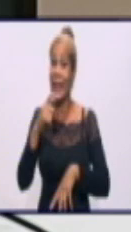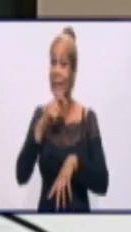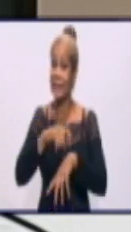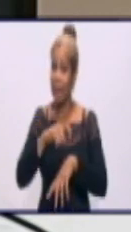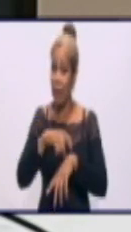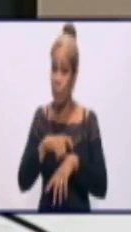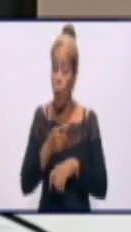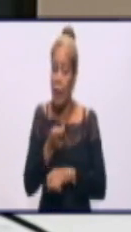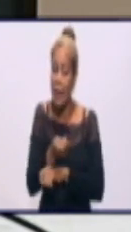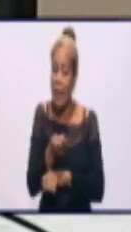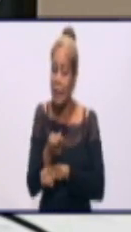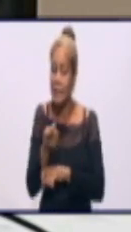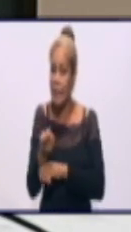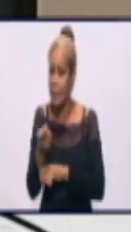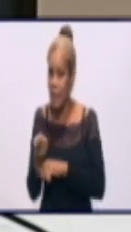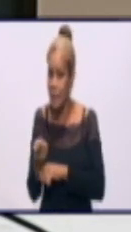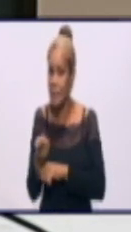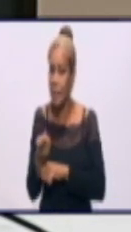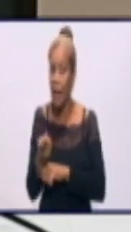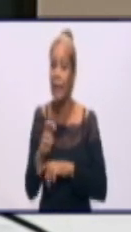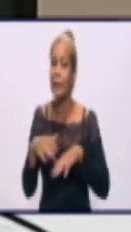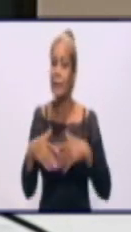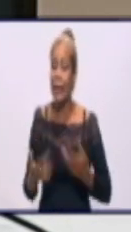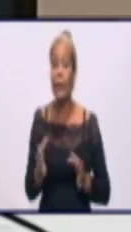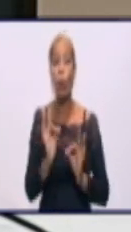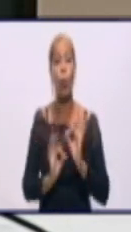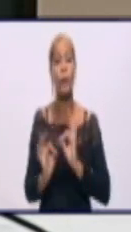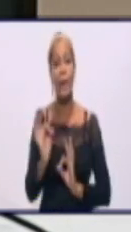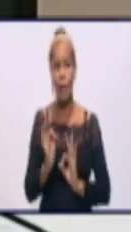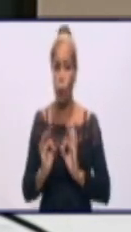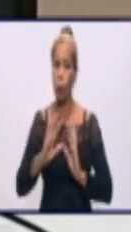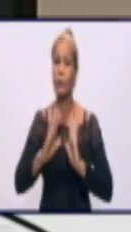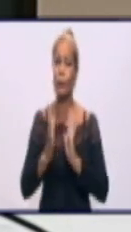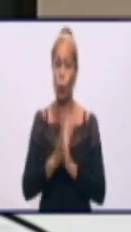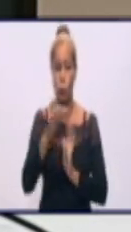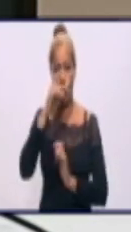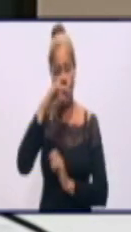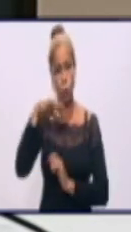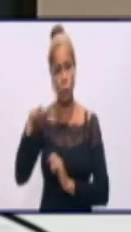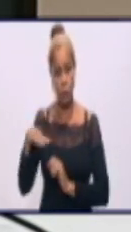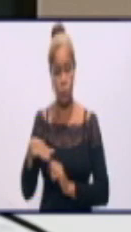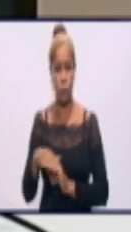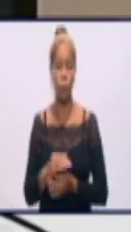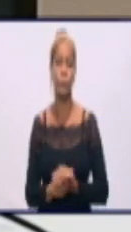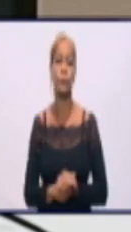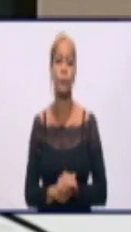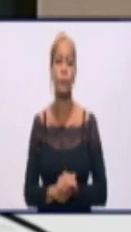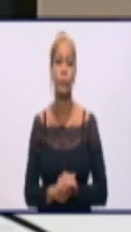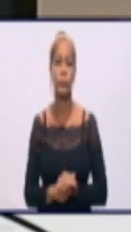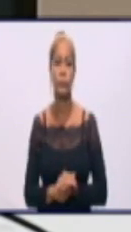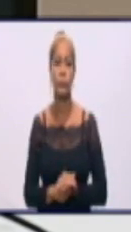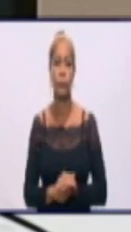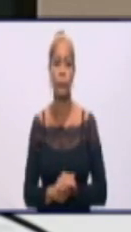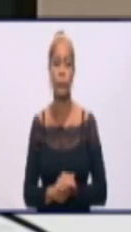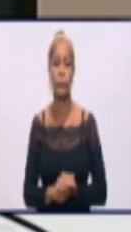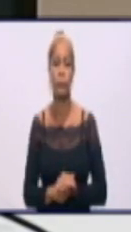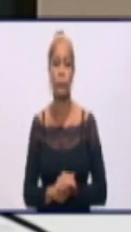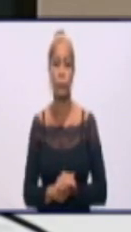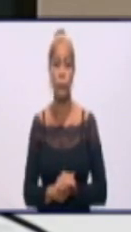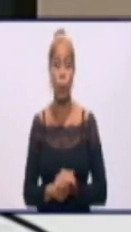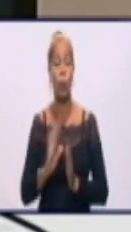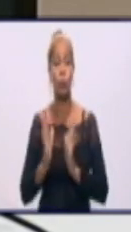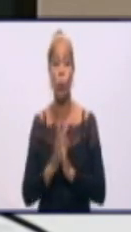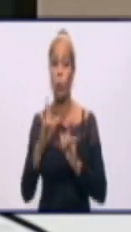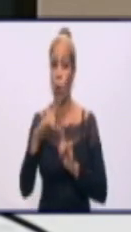enseñanza de la autoprotección de nuestros niños para su cuidado en relación a los temas de salud.